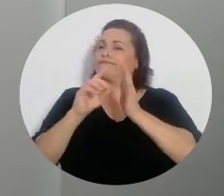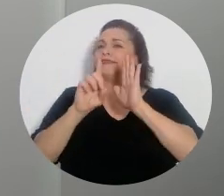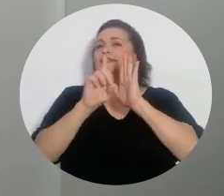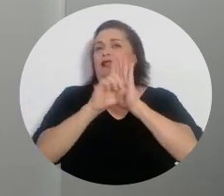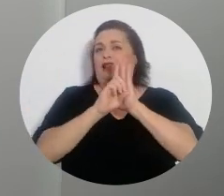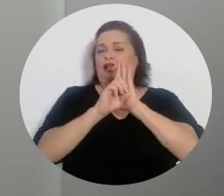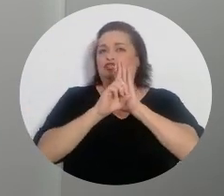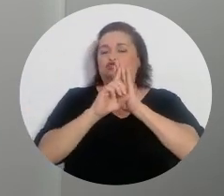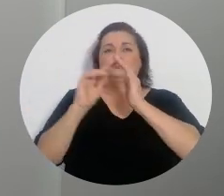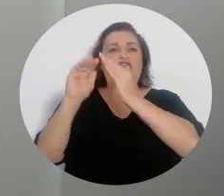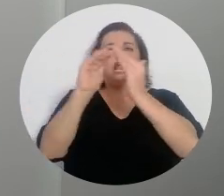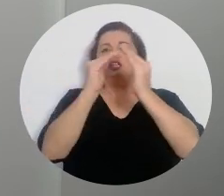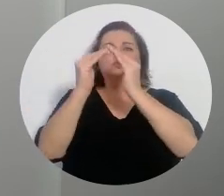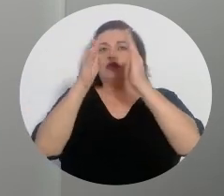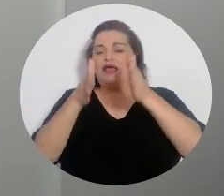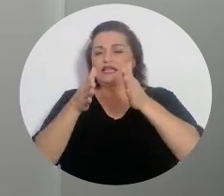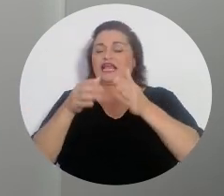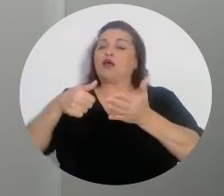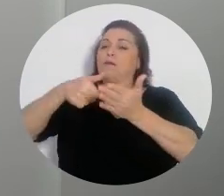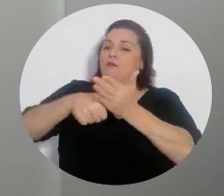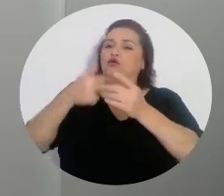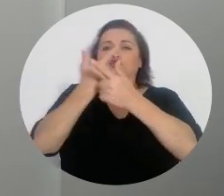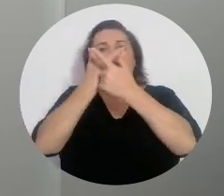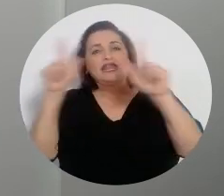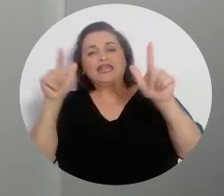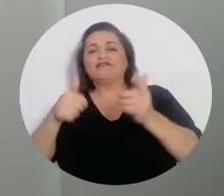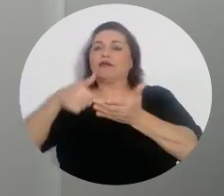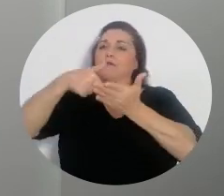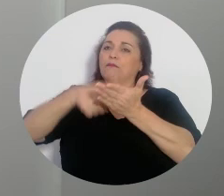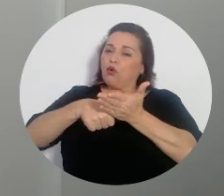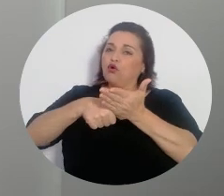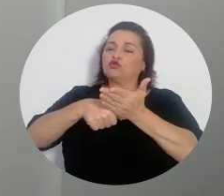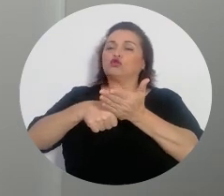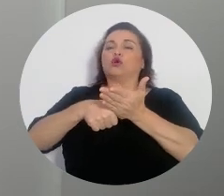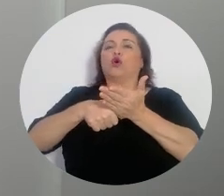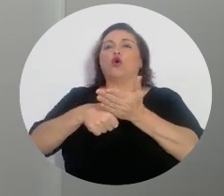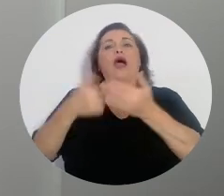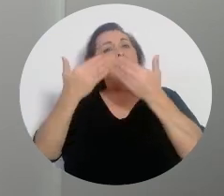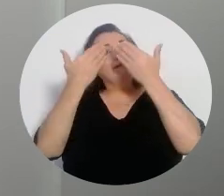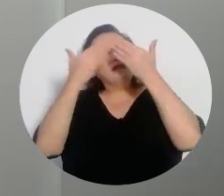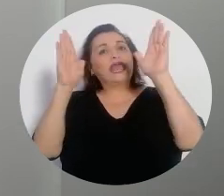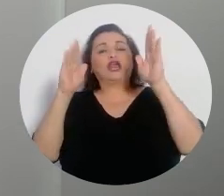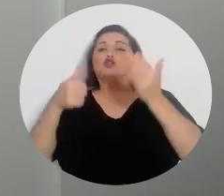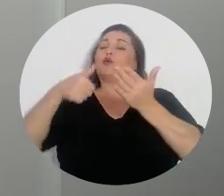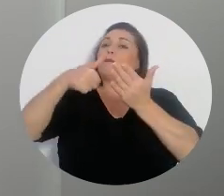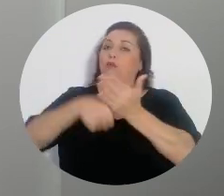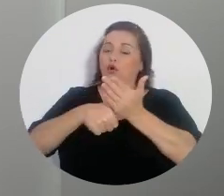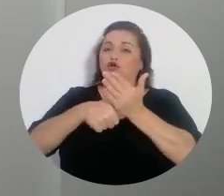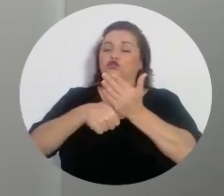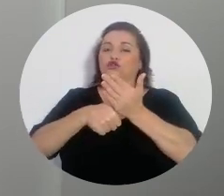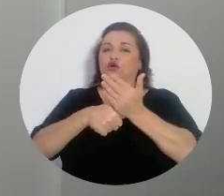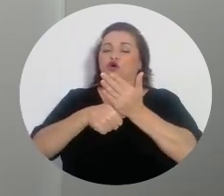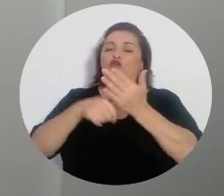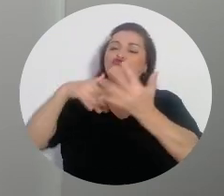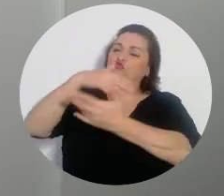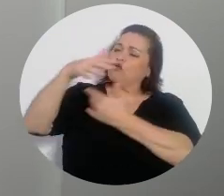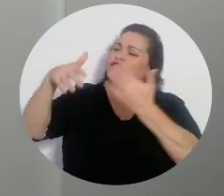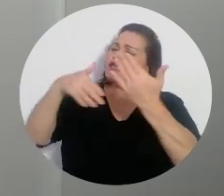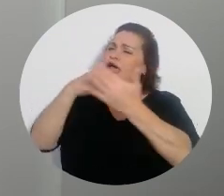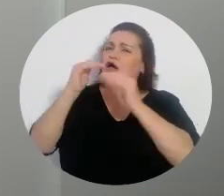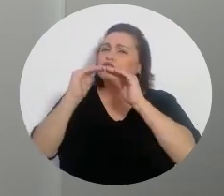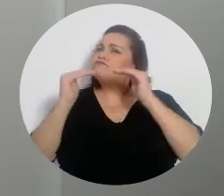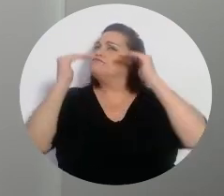los derechos de la ciudadanía a un sufragio libre, a un sufragio abierto, a un sufragio que esté